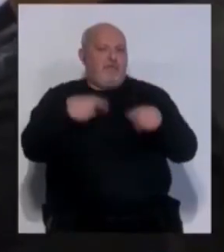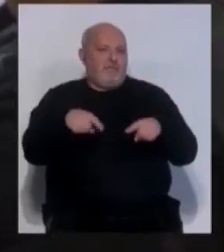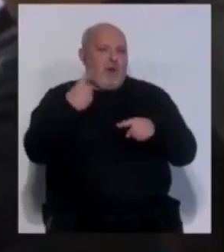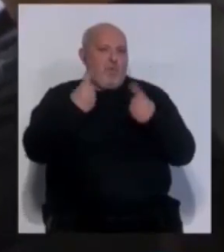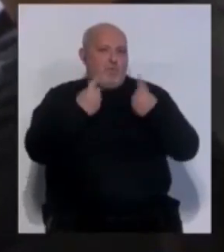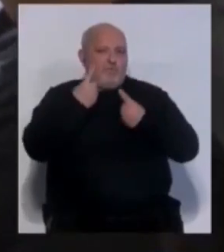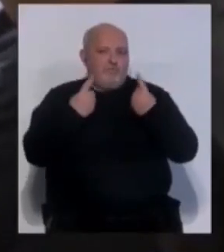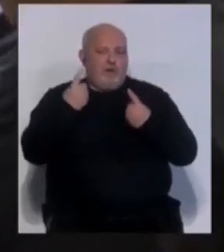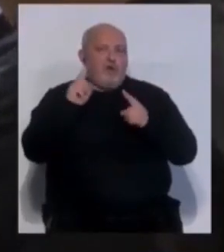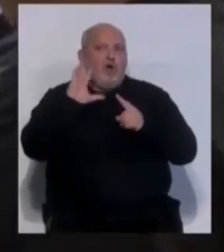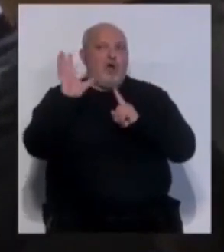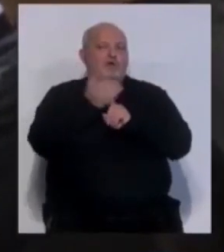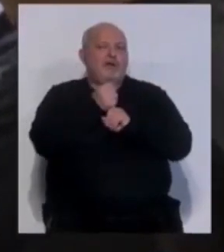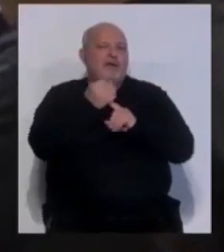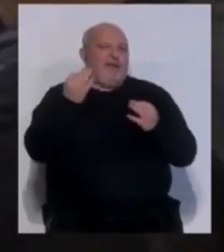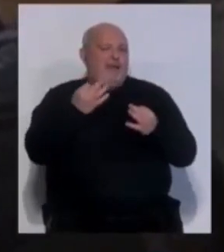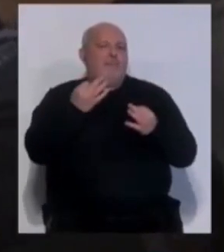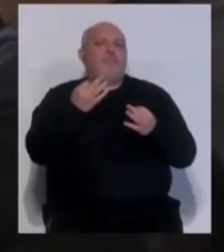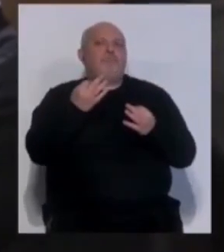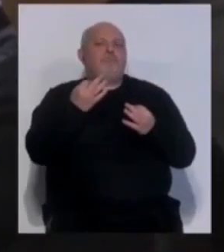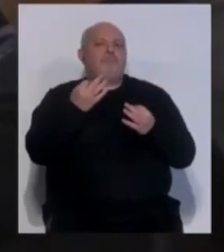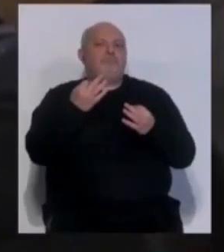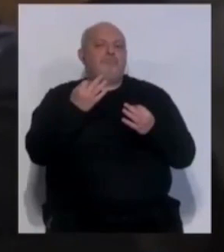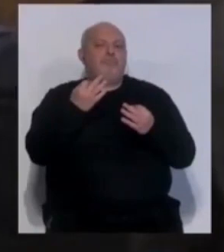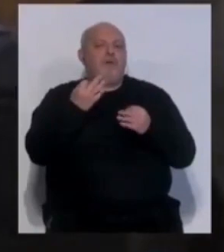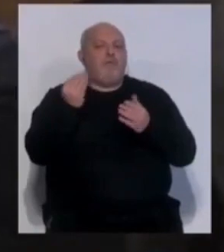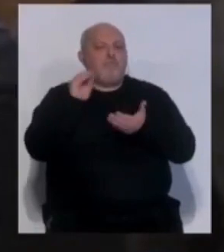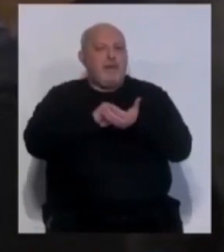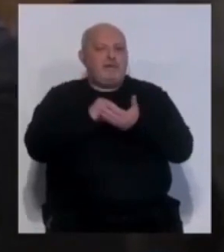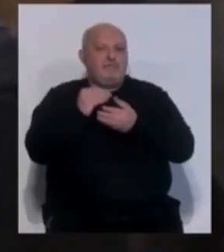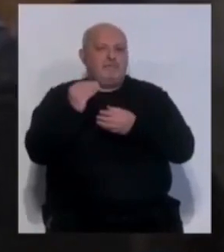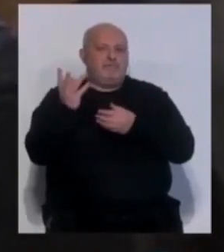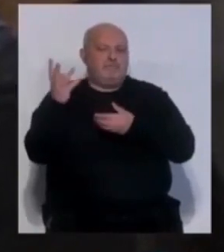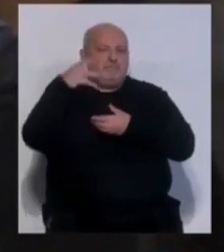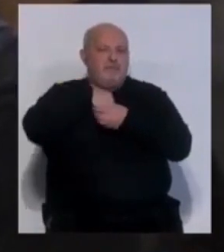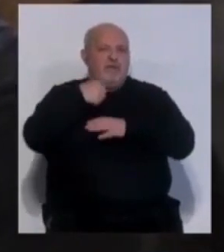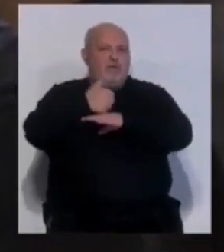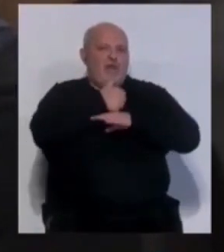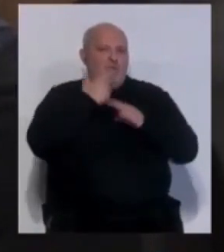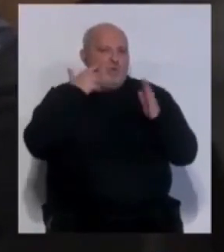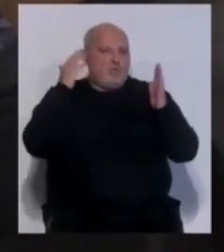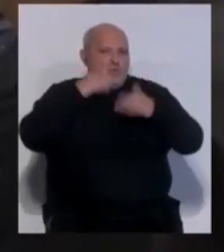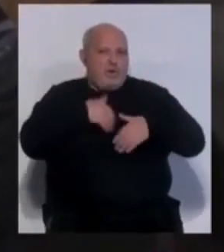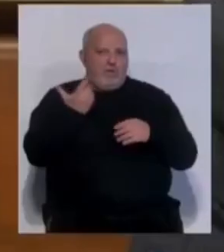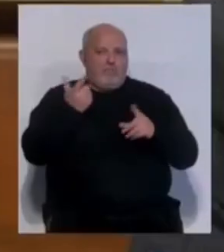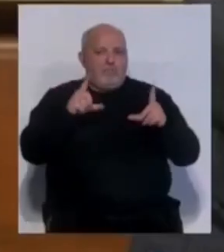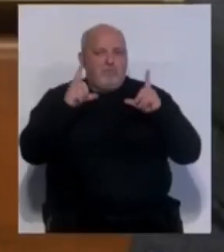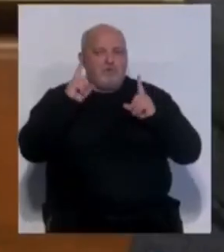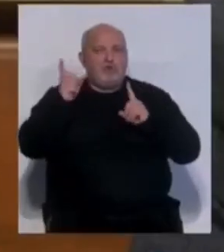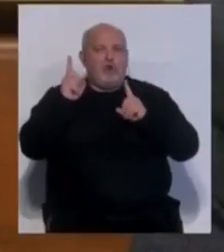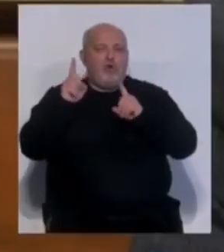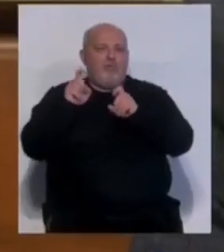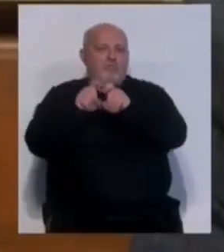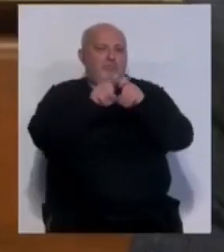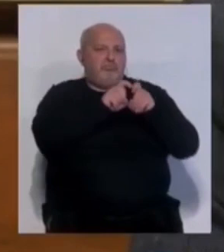o no se ha conseguido que involucrar a lo que es la ciudadanía, involucrar a otras compañías